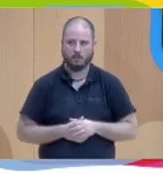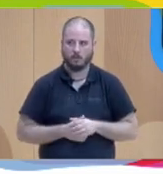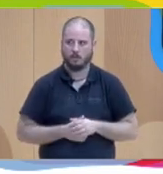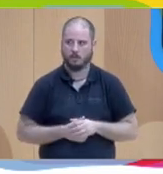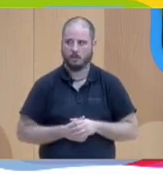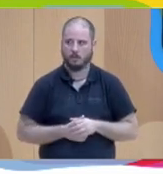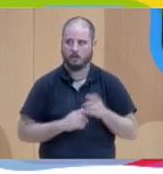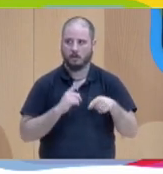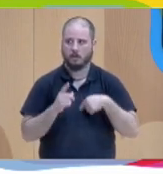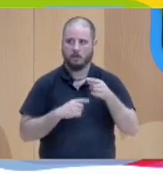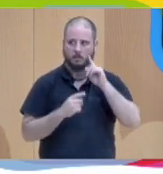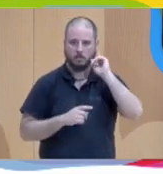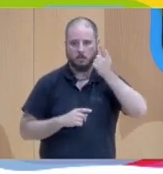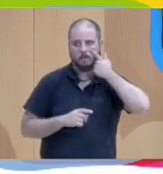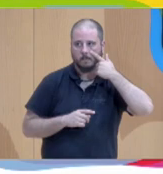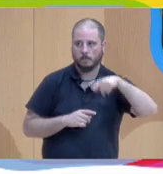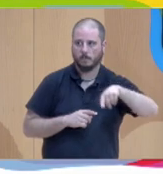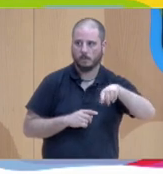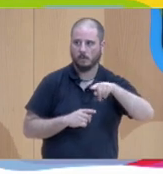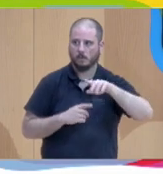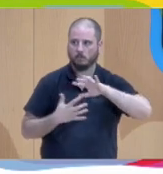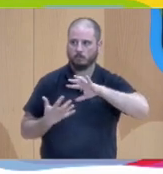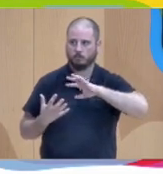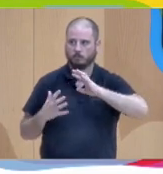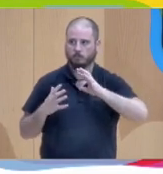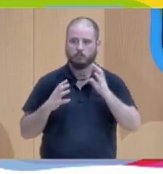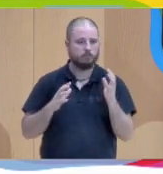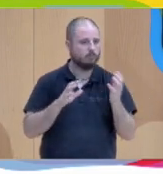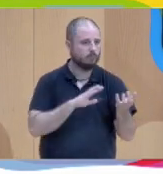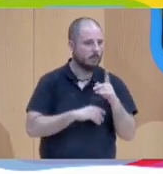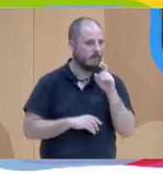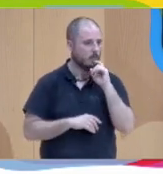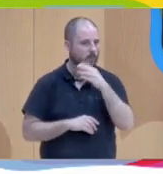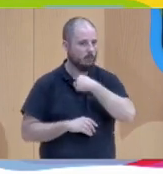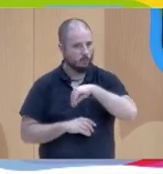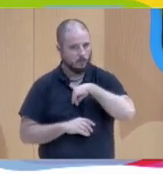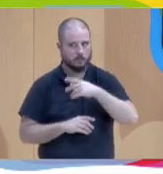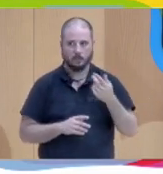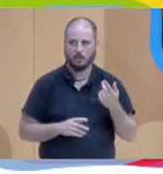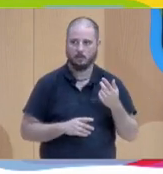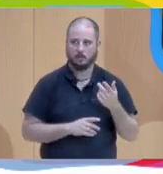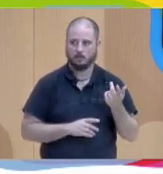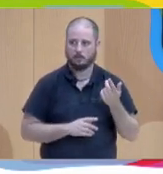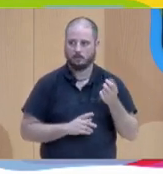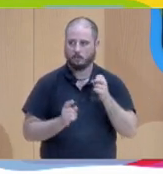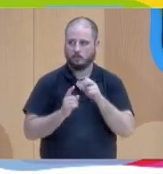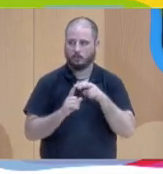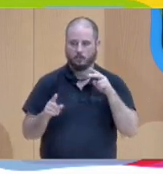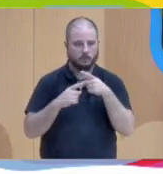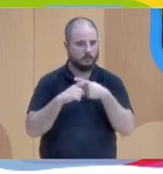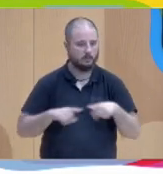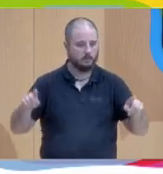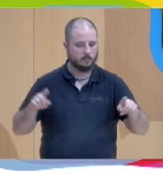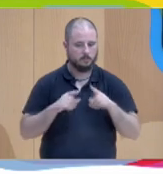pasando en el alrededor y íbamos cambiando con nuestras dificultades y nuestros más y nuestros menos iba cambiando un poco la mirada de cómo íbamos